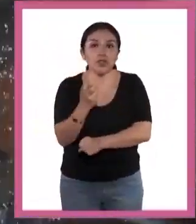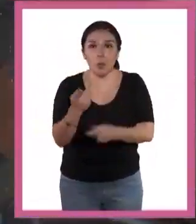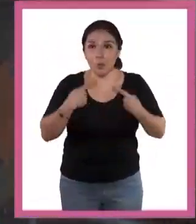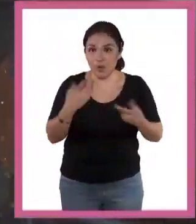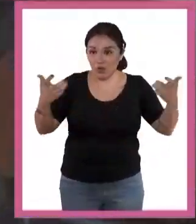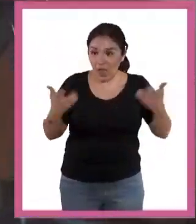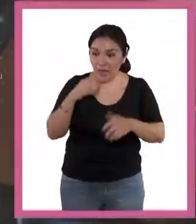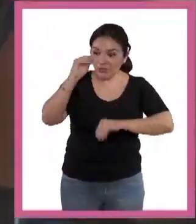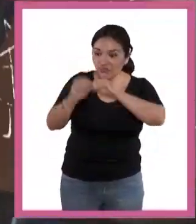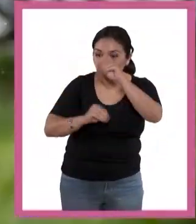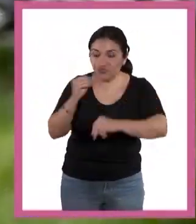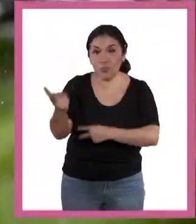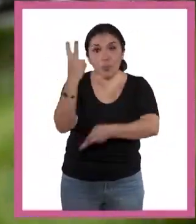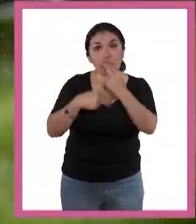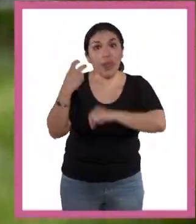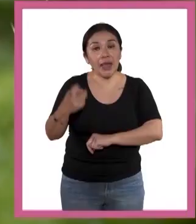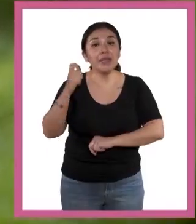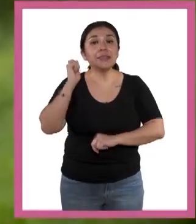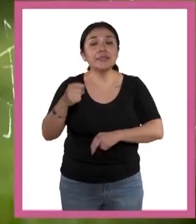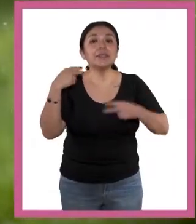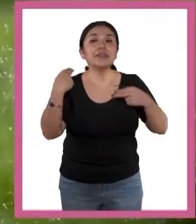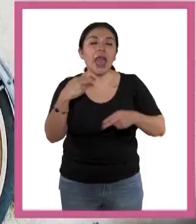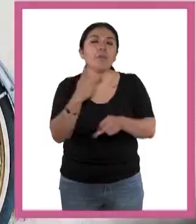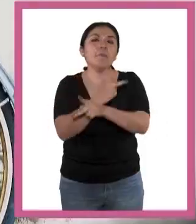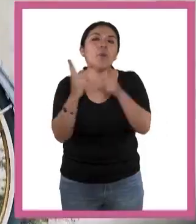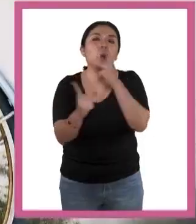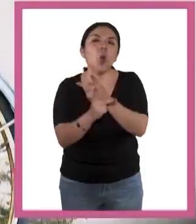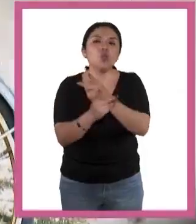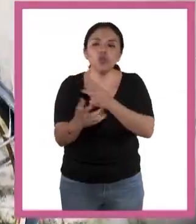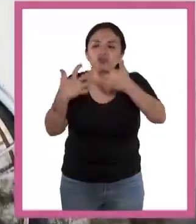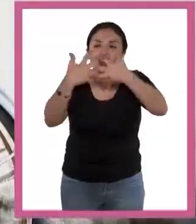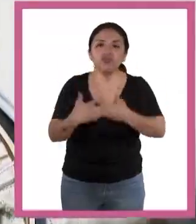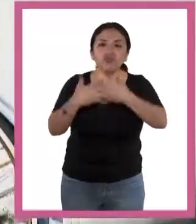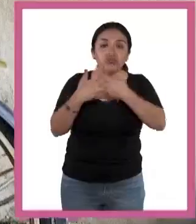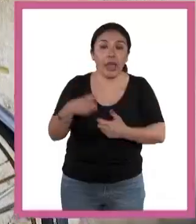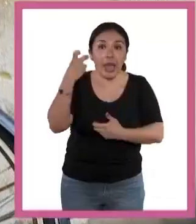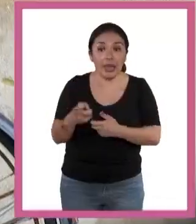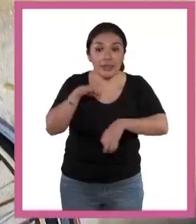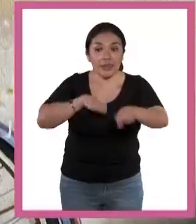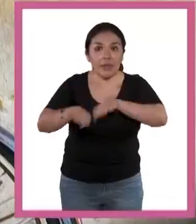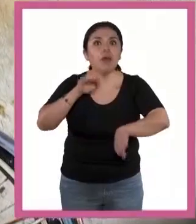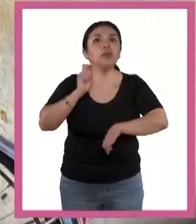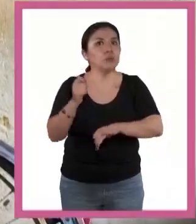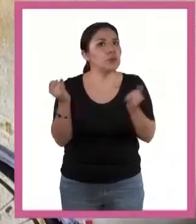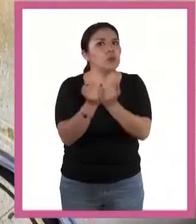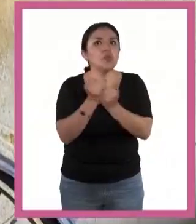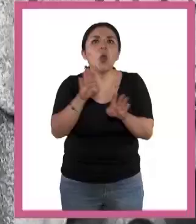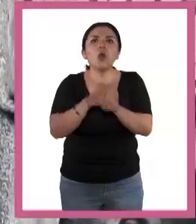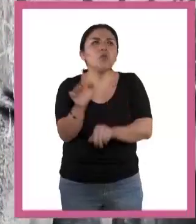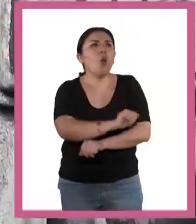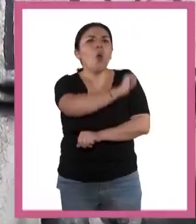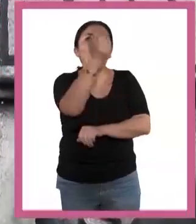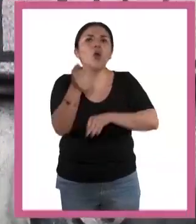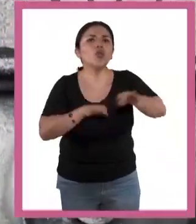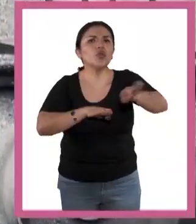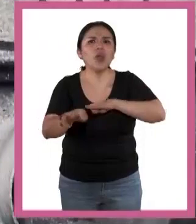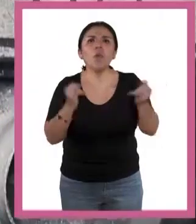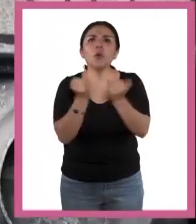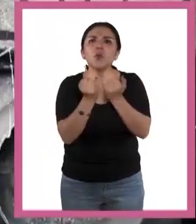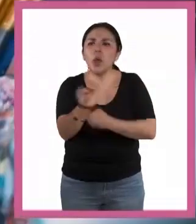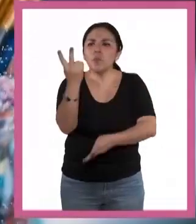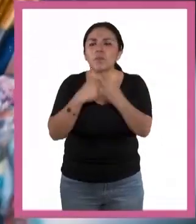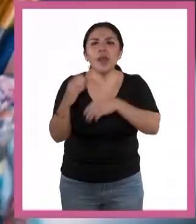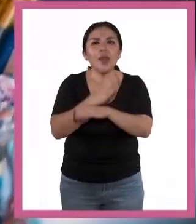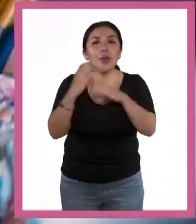generan estos elementos se les llama productores, porque es un trabajo productivo como cualquier otro trabajo que